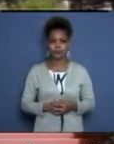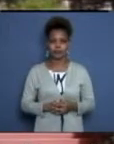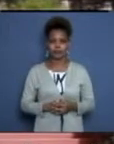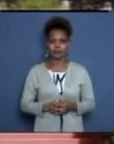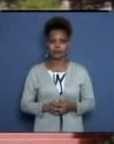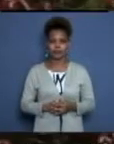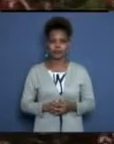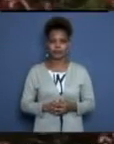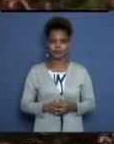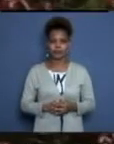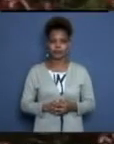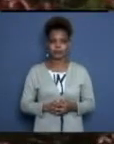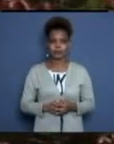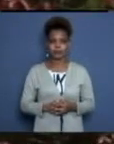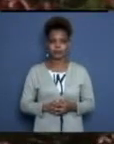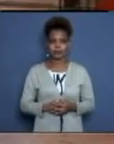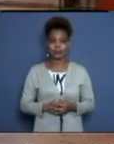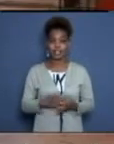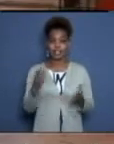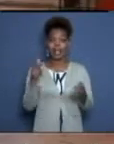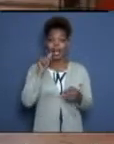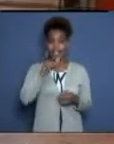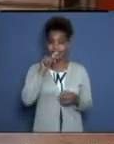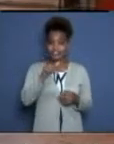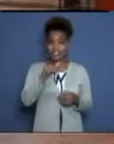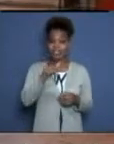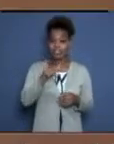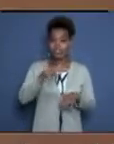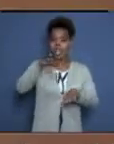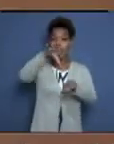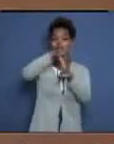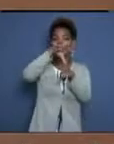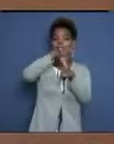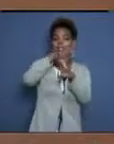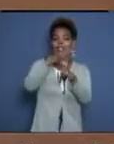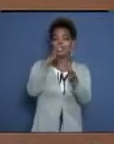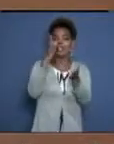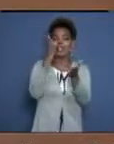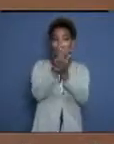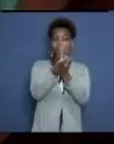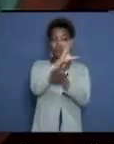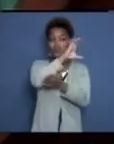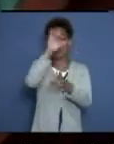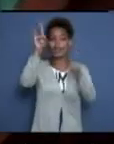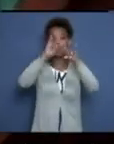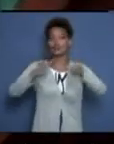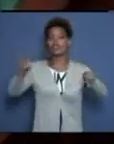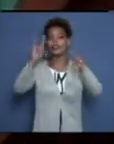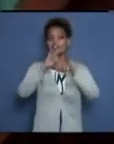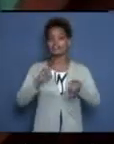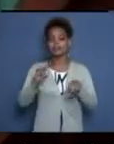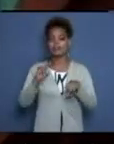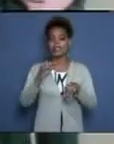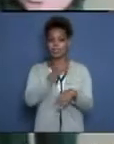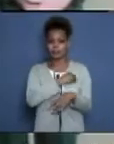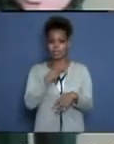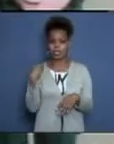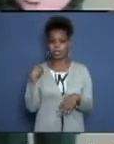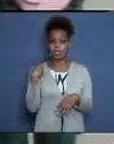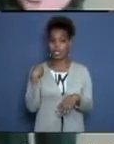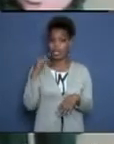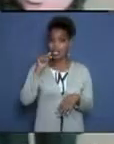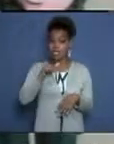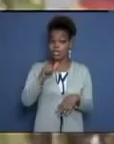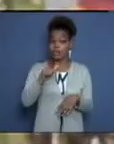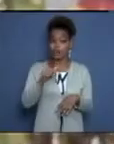La residencia estudiantil de la Universidad de Ciencias Médicas se ha sumado valientemente a la dura batalla contra la COVID-19 en la ciudad de Los Parques.